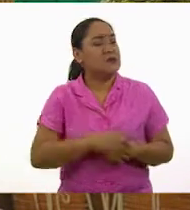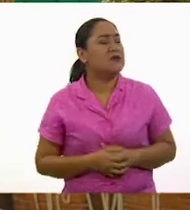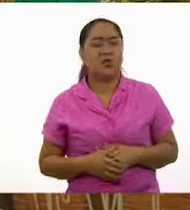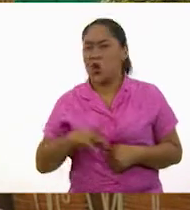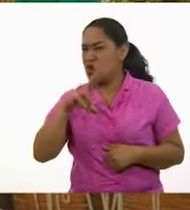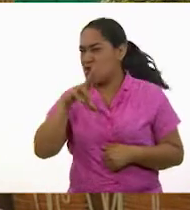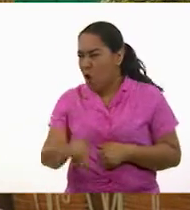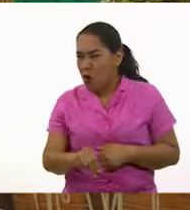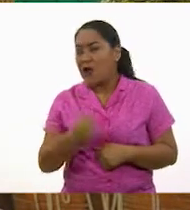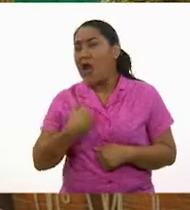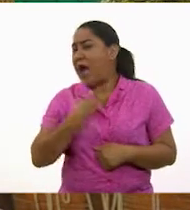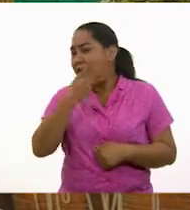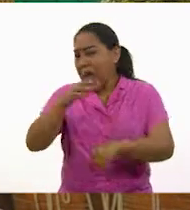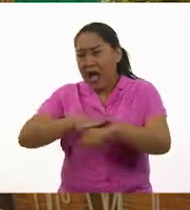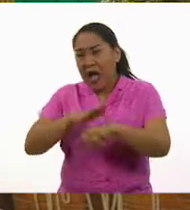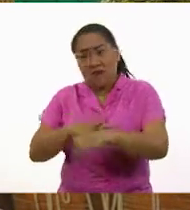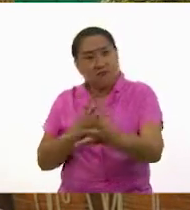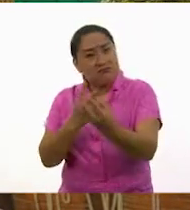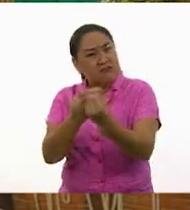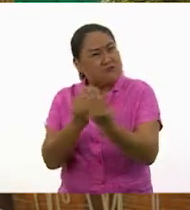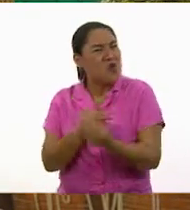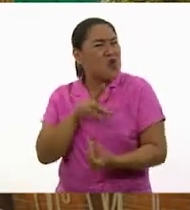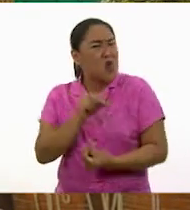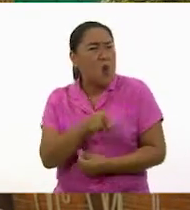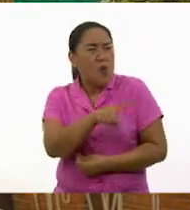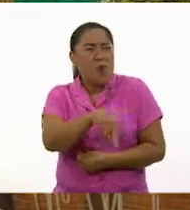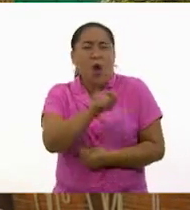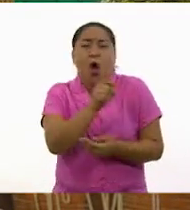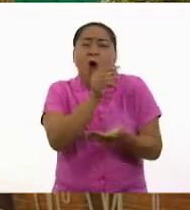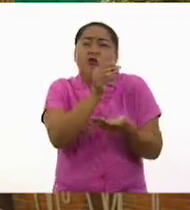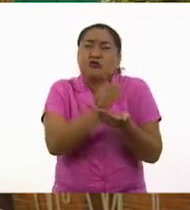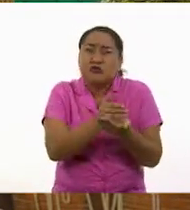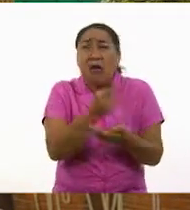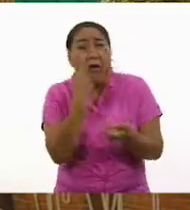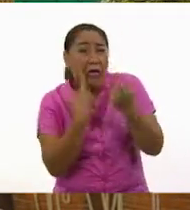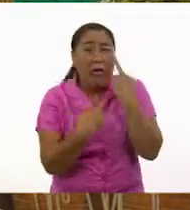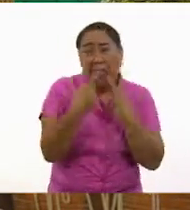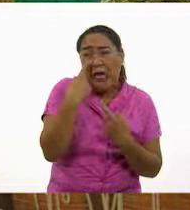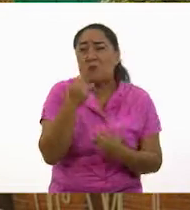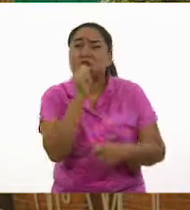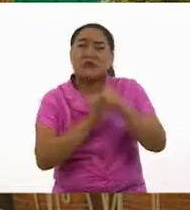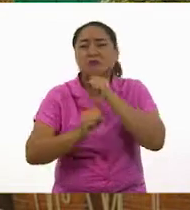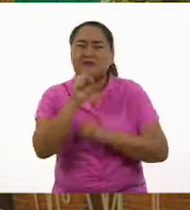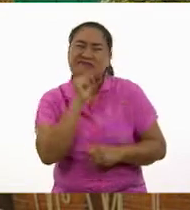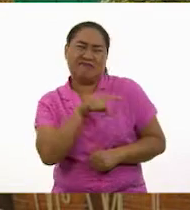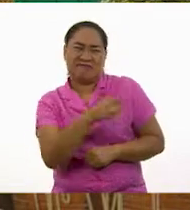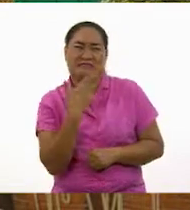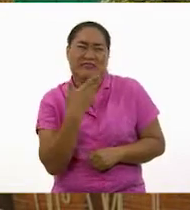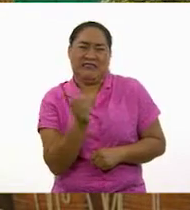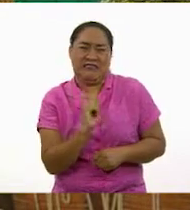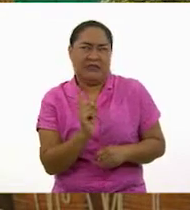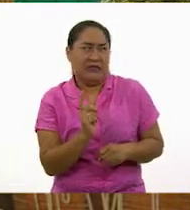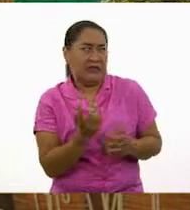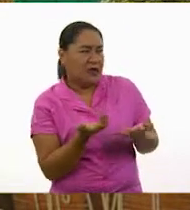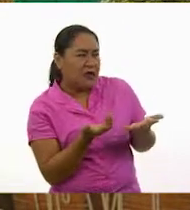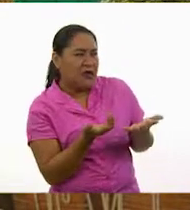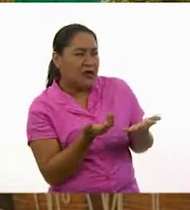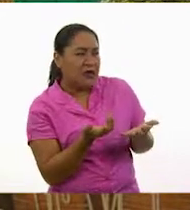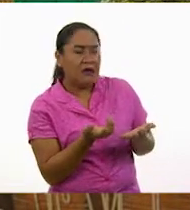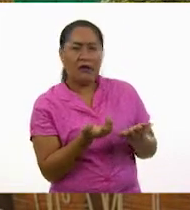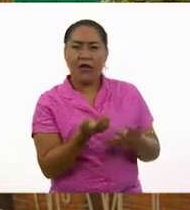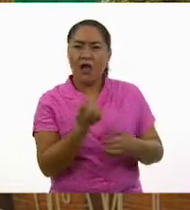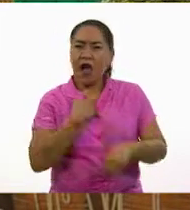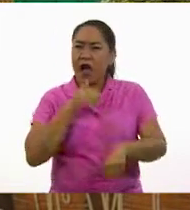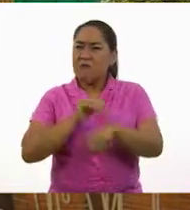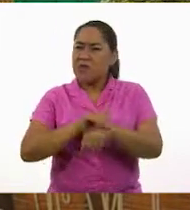que no quiero que te convivas con esos periquitos. Son muy chiquitos. Chillones y chismosos. ¡Pero son mis